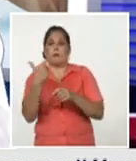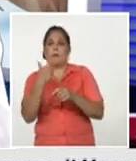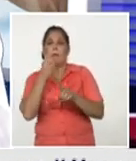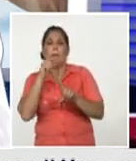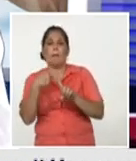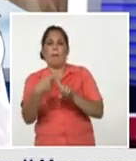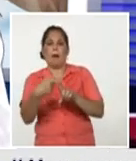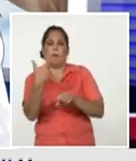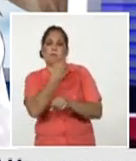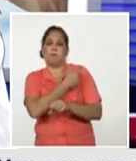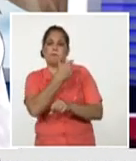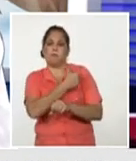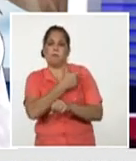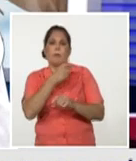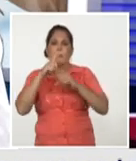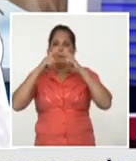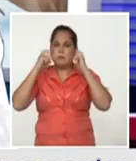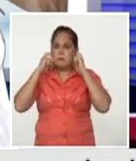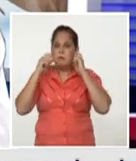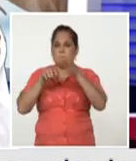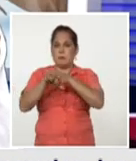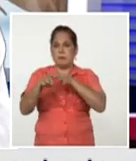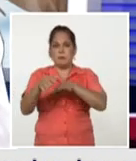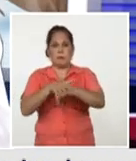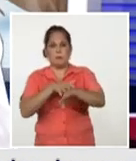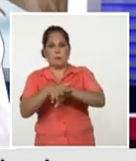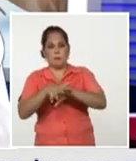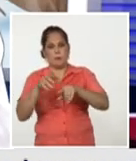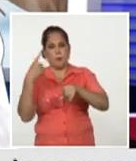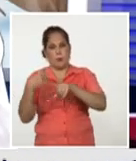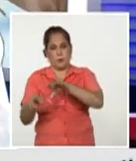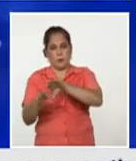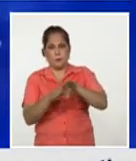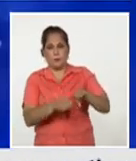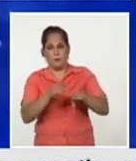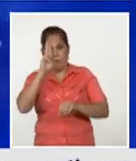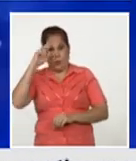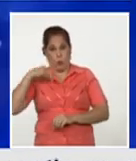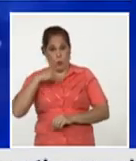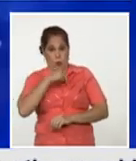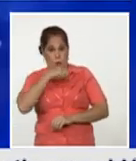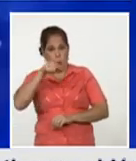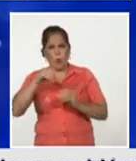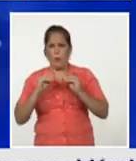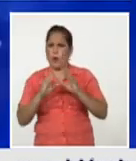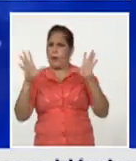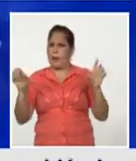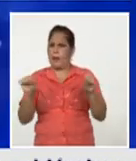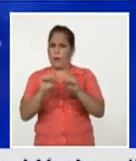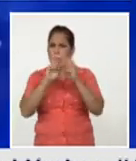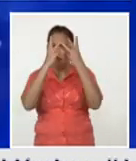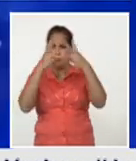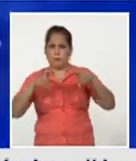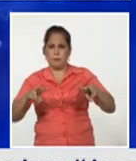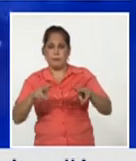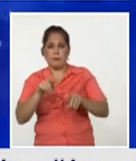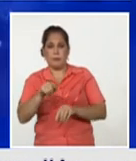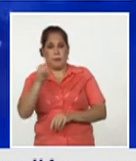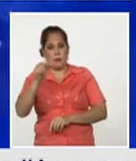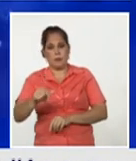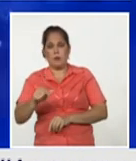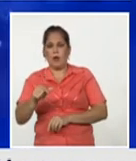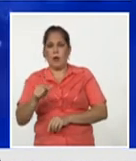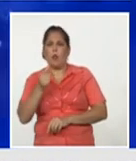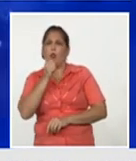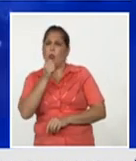transmitir sigue siendo elevado doctora se conectan muchísimos usuarios a esta hora también televidentes que le surgen